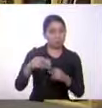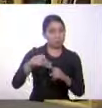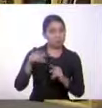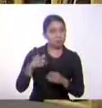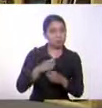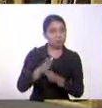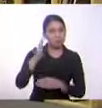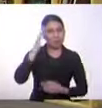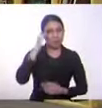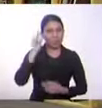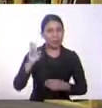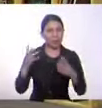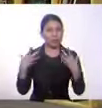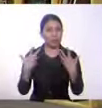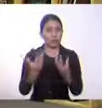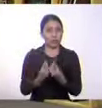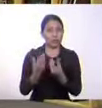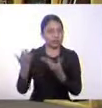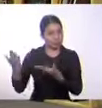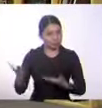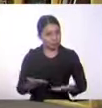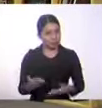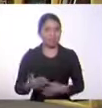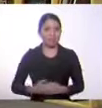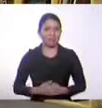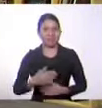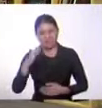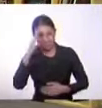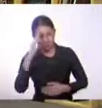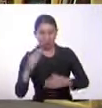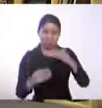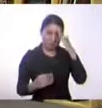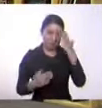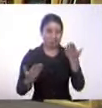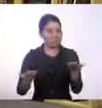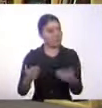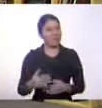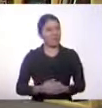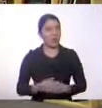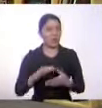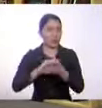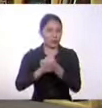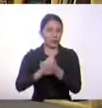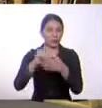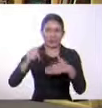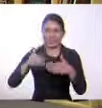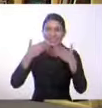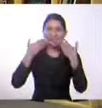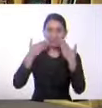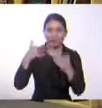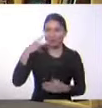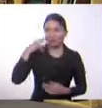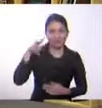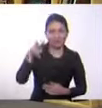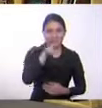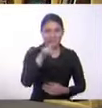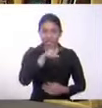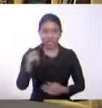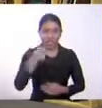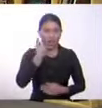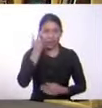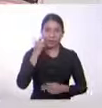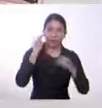en esta rama de sociales. Bienvenida. Hola Emerson, muchísimo gusto de estar con ustedes y de estar con los chicos acá